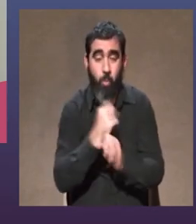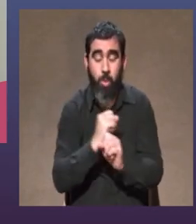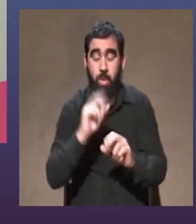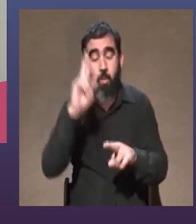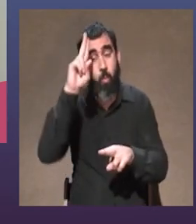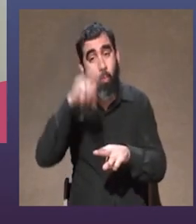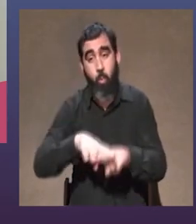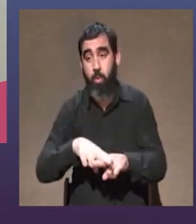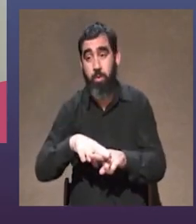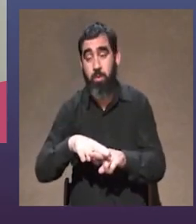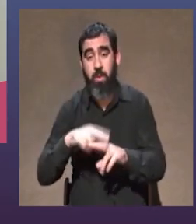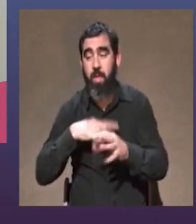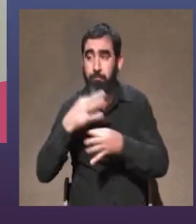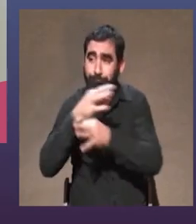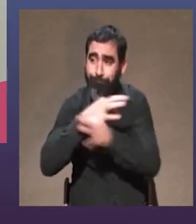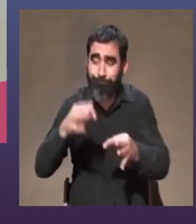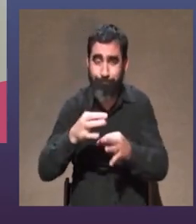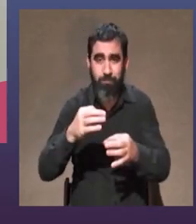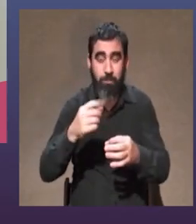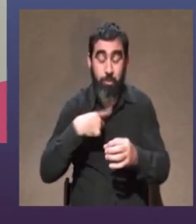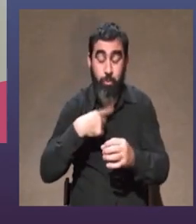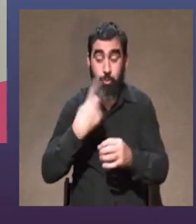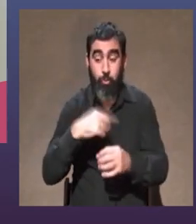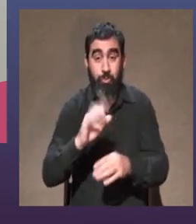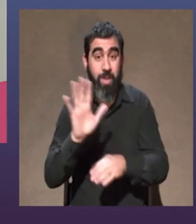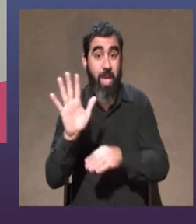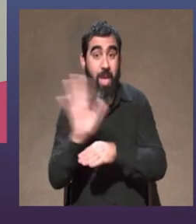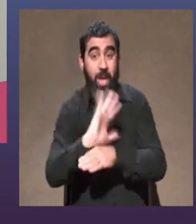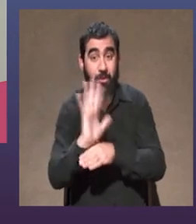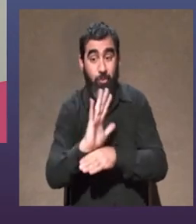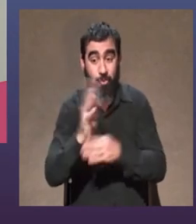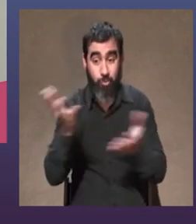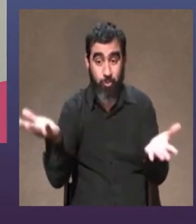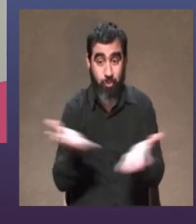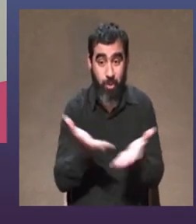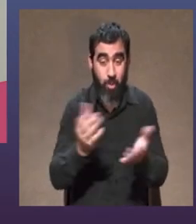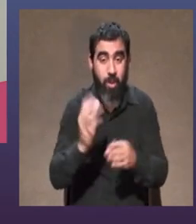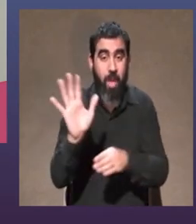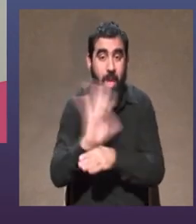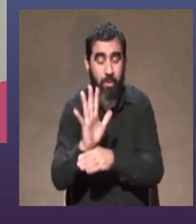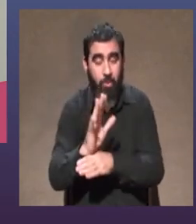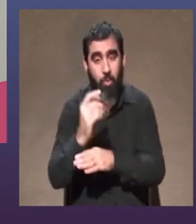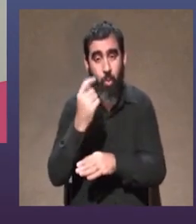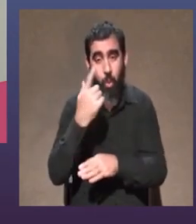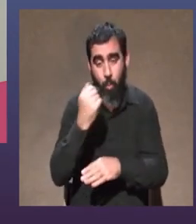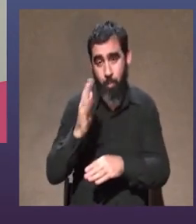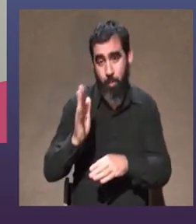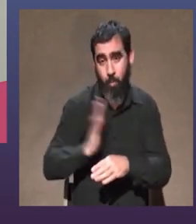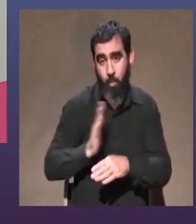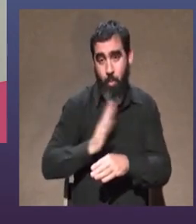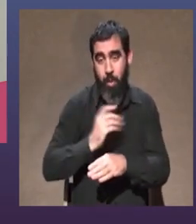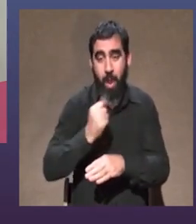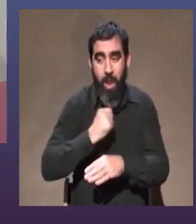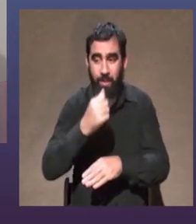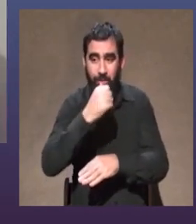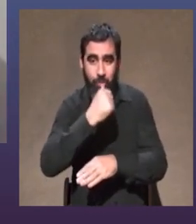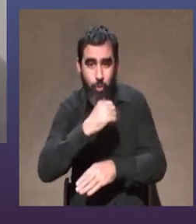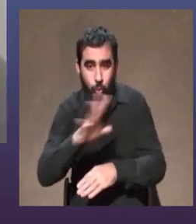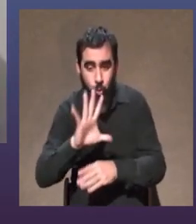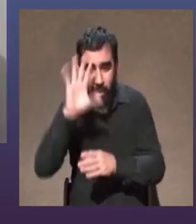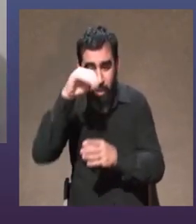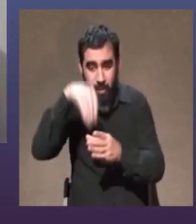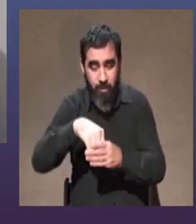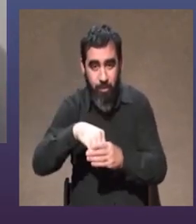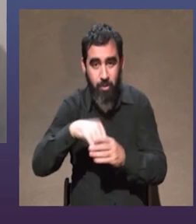coma de literalidad entonces cuando un actor cuando un actor cuando una actriz porta en una historia